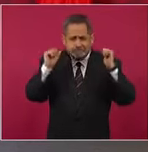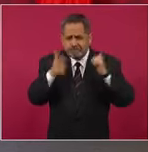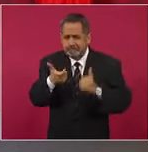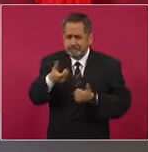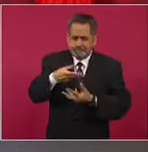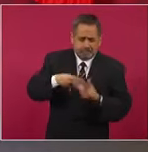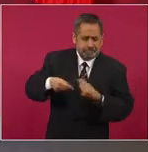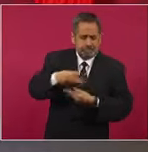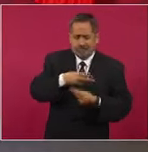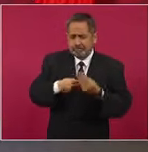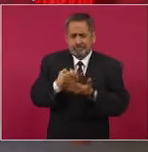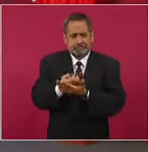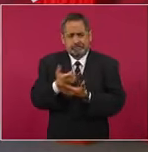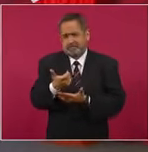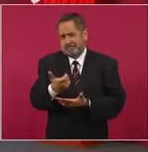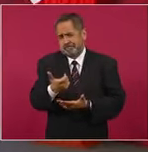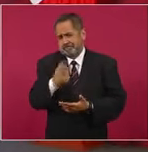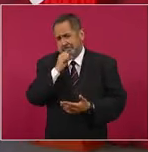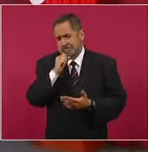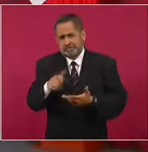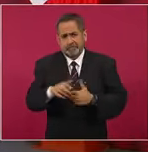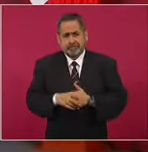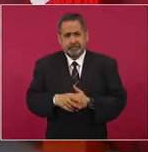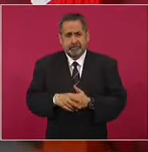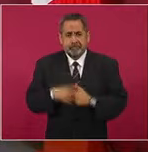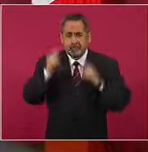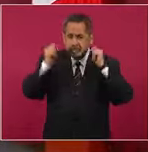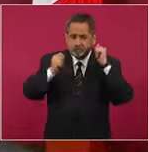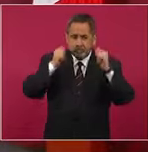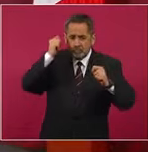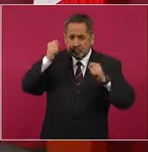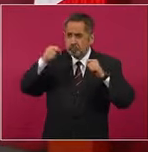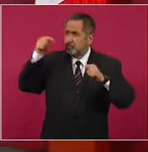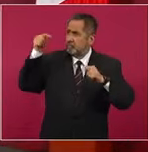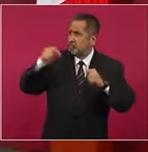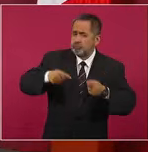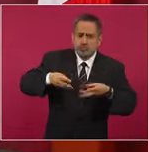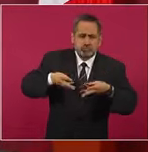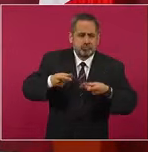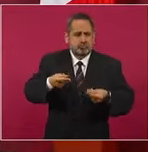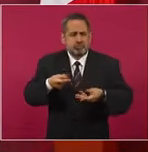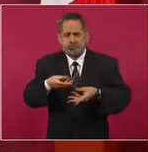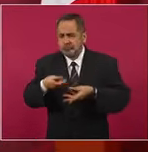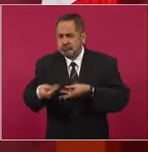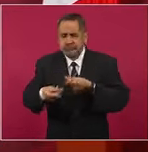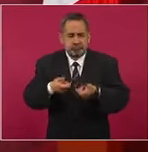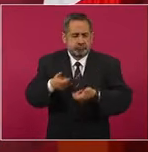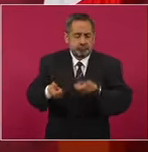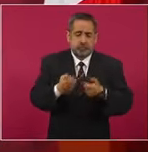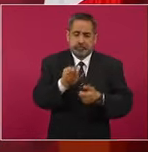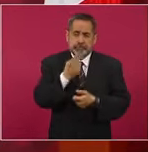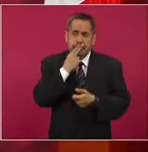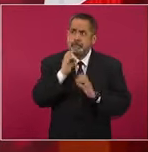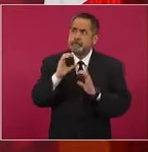Ya hablamos de cuánto ha dado el turismo de esta región, que hay que cuidar